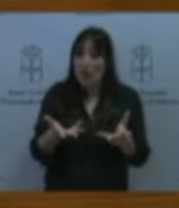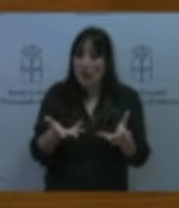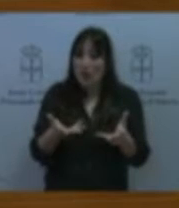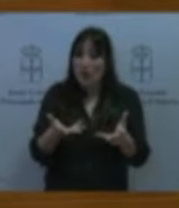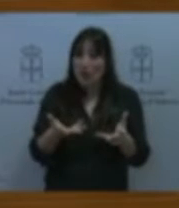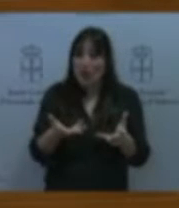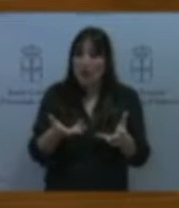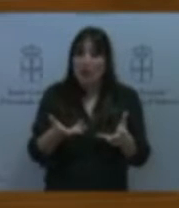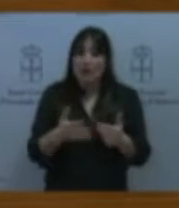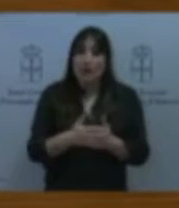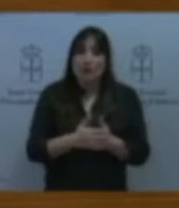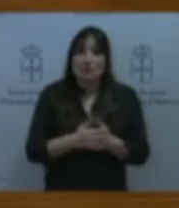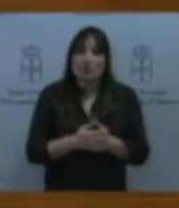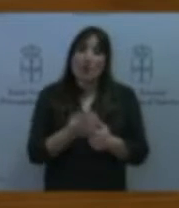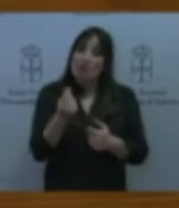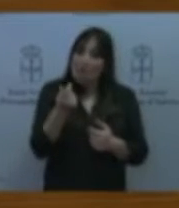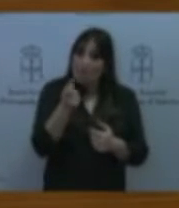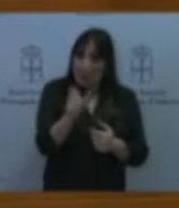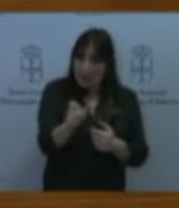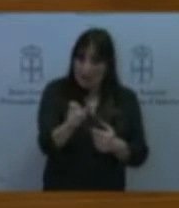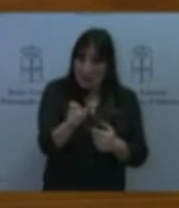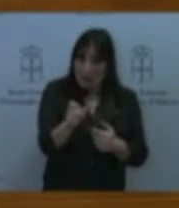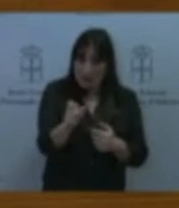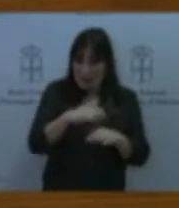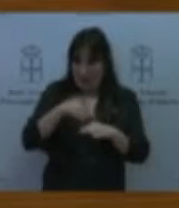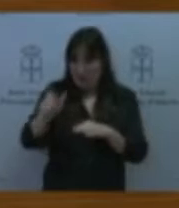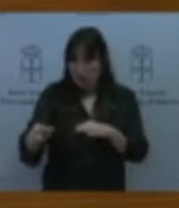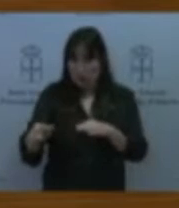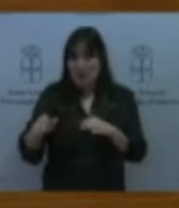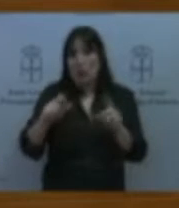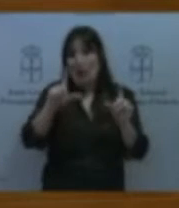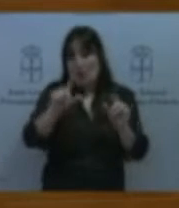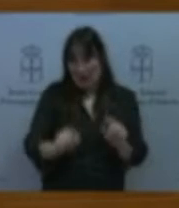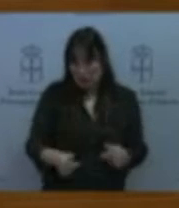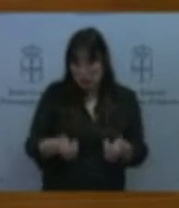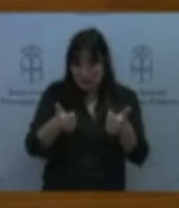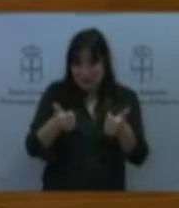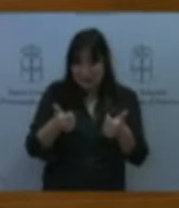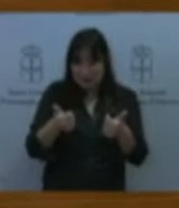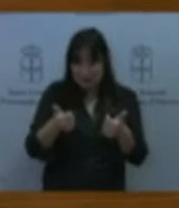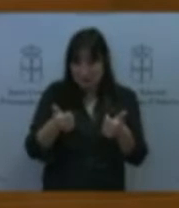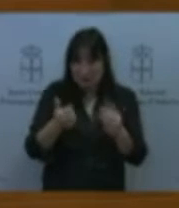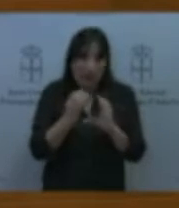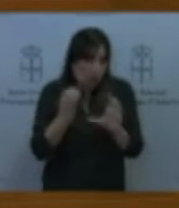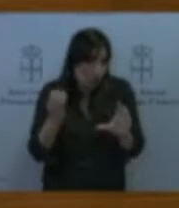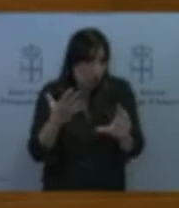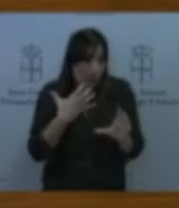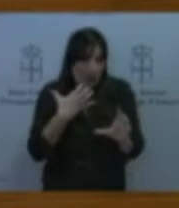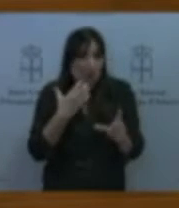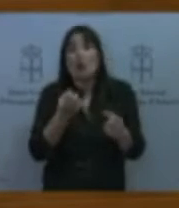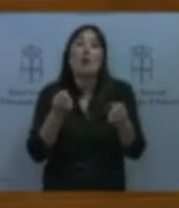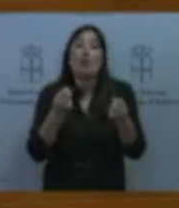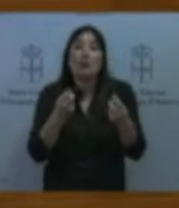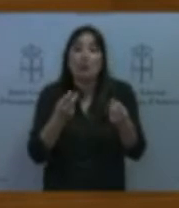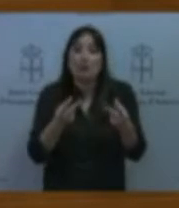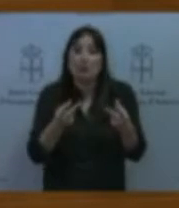a los usuarios en el transporte público ¿para qué? Para la promoción